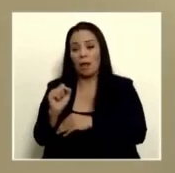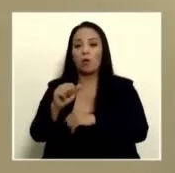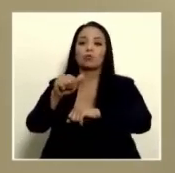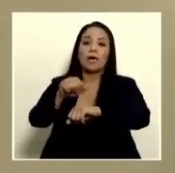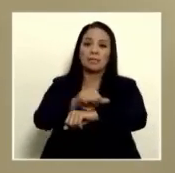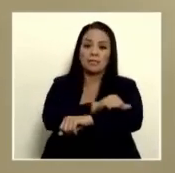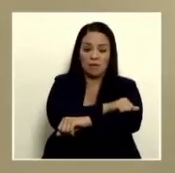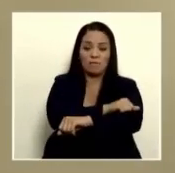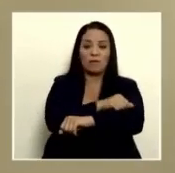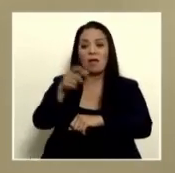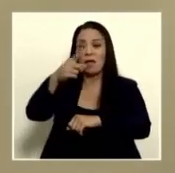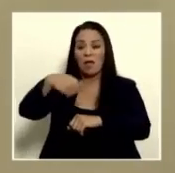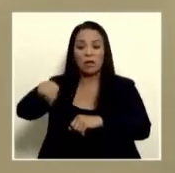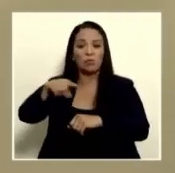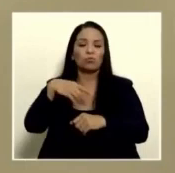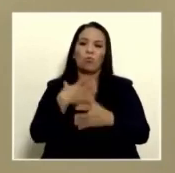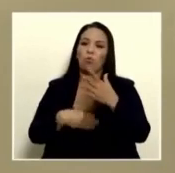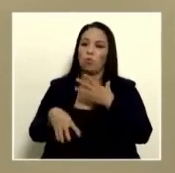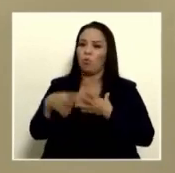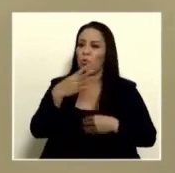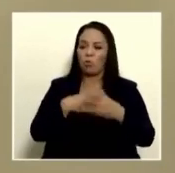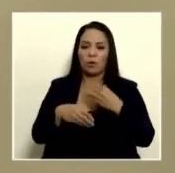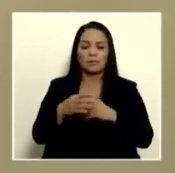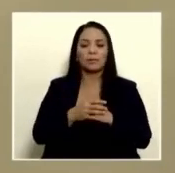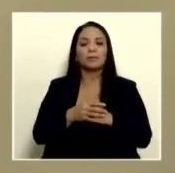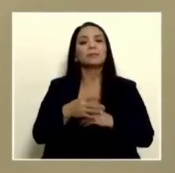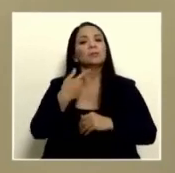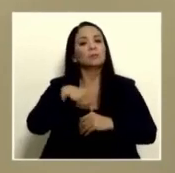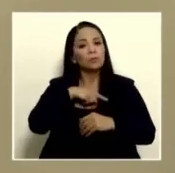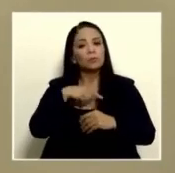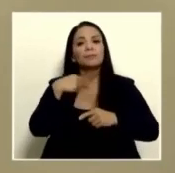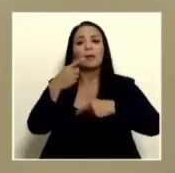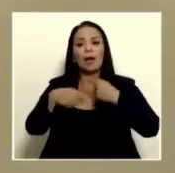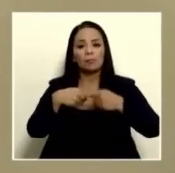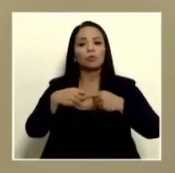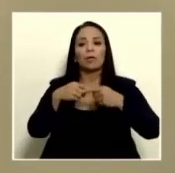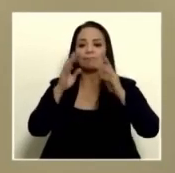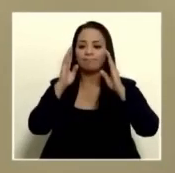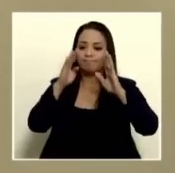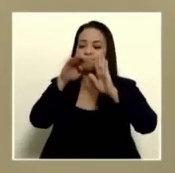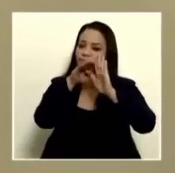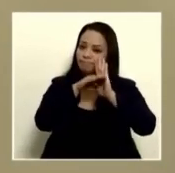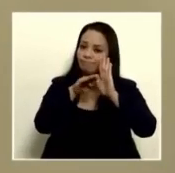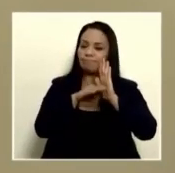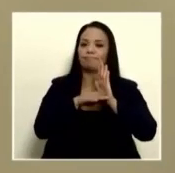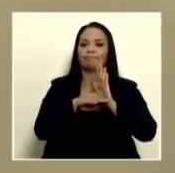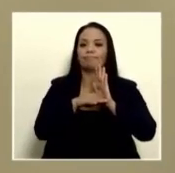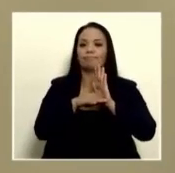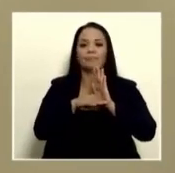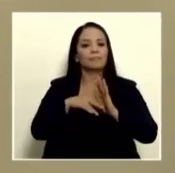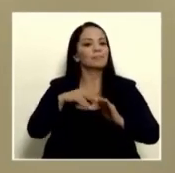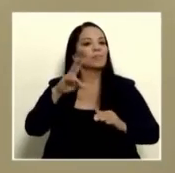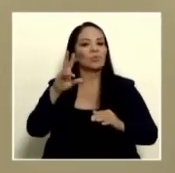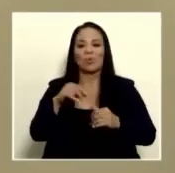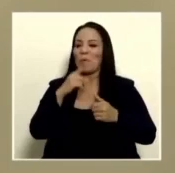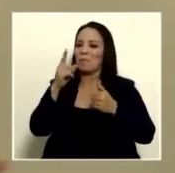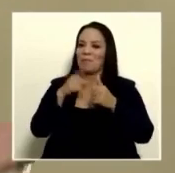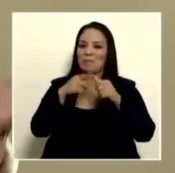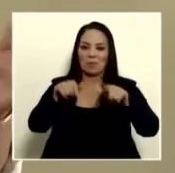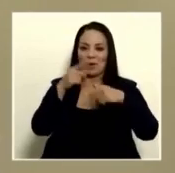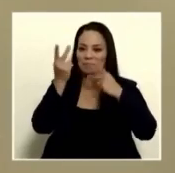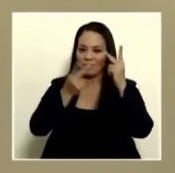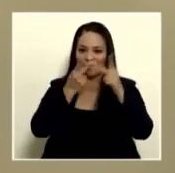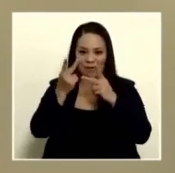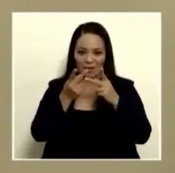tener que vivir ese calvario vamos a tomar todas las medidas créanme que no va ser el primer lugar que vamos a visitar